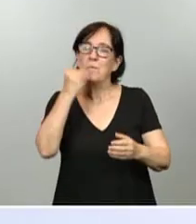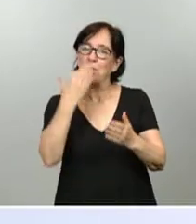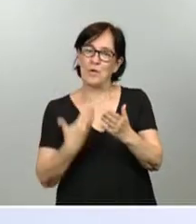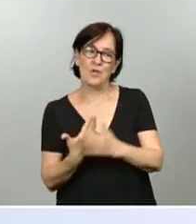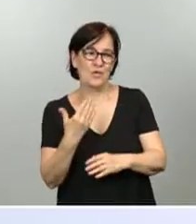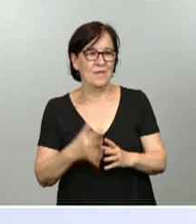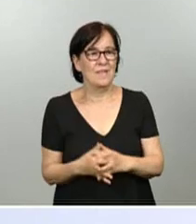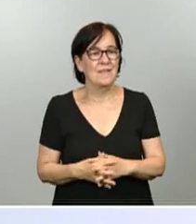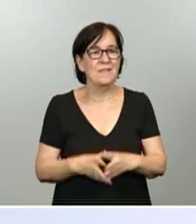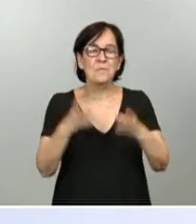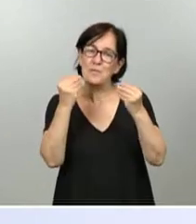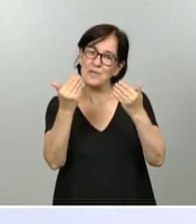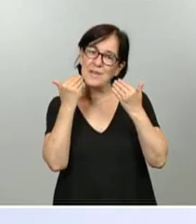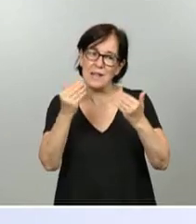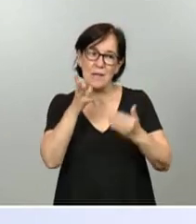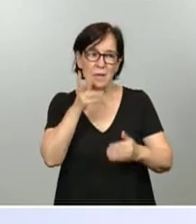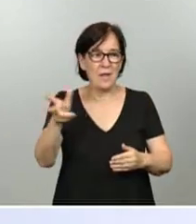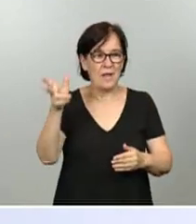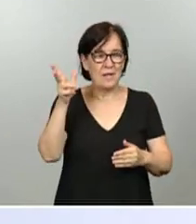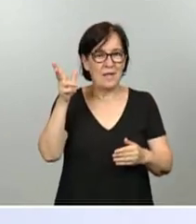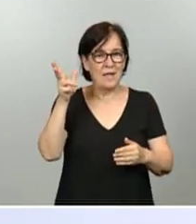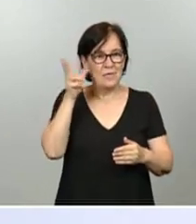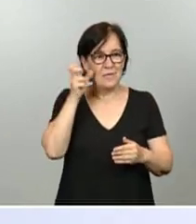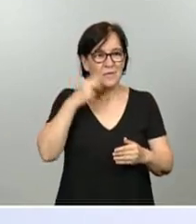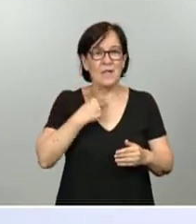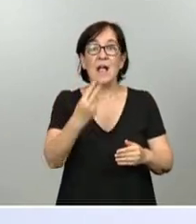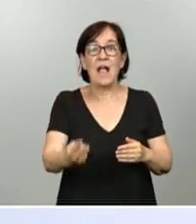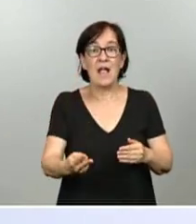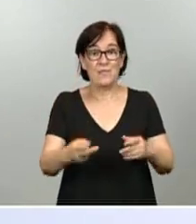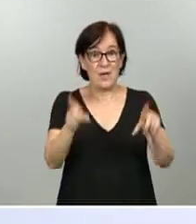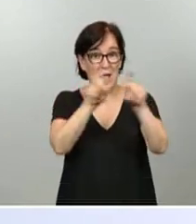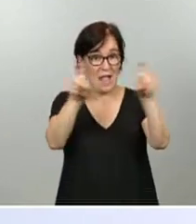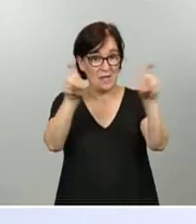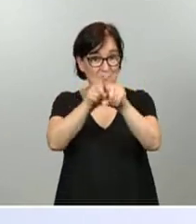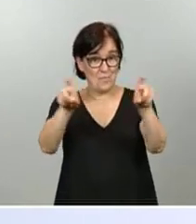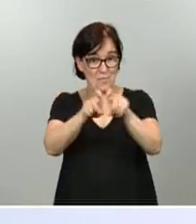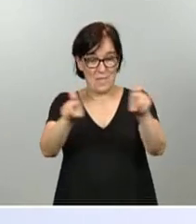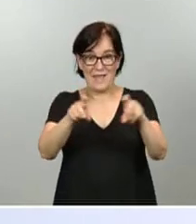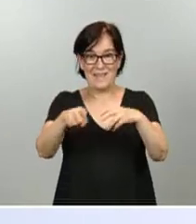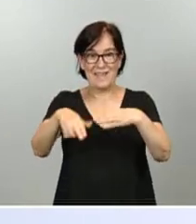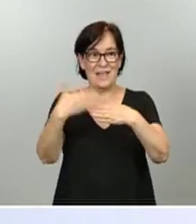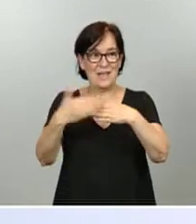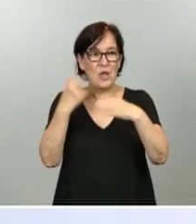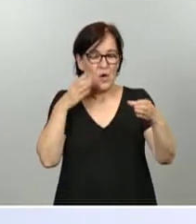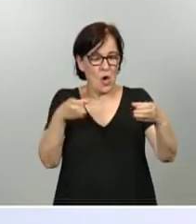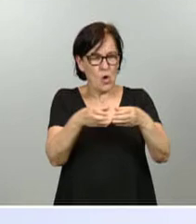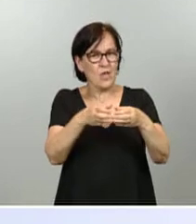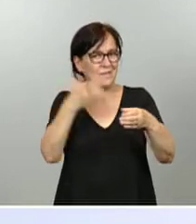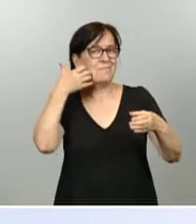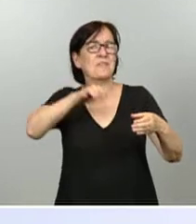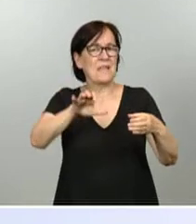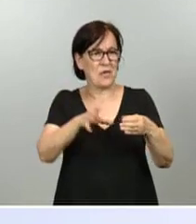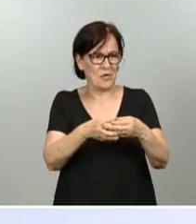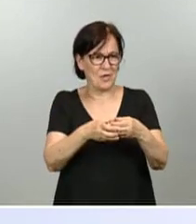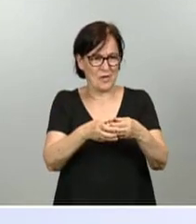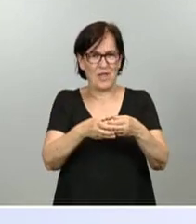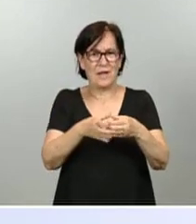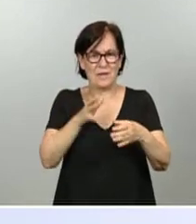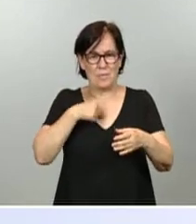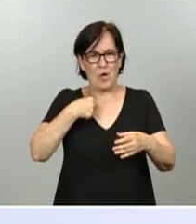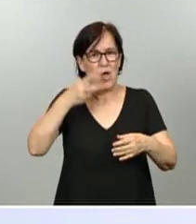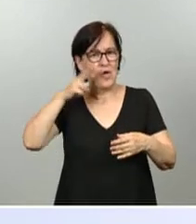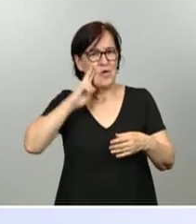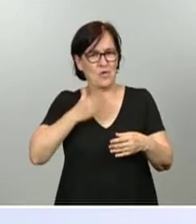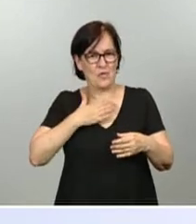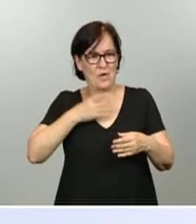Muchas gracias por escuchar la voz del Foro de Empresas Innovadoras, un colectivo singular por nuestra experiencia, nuestra